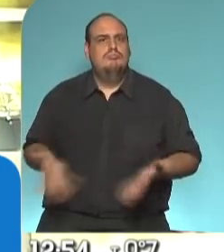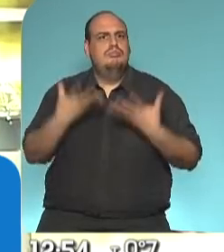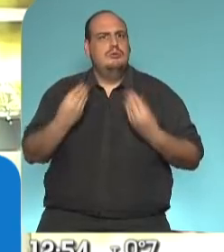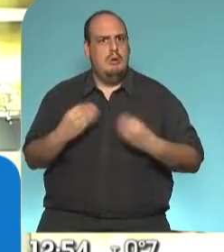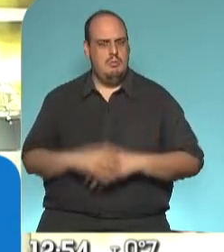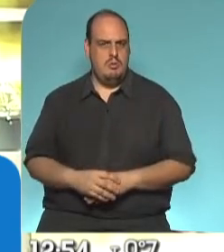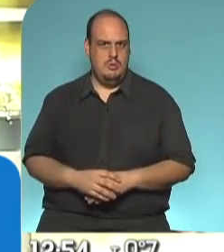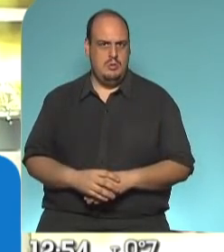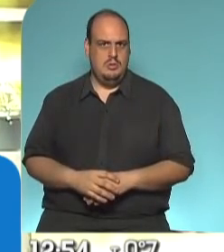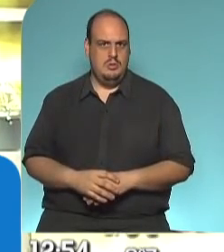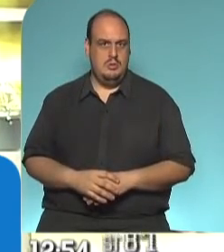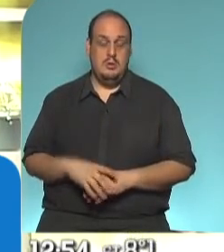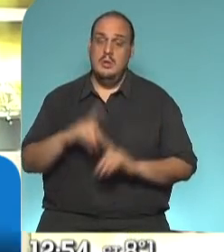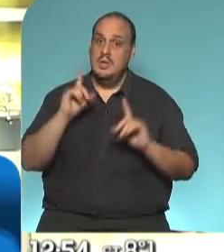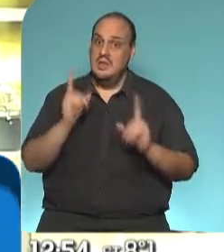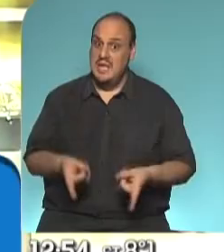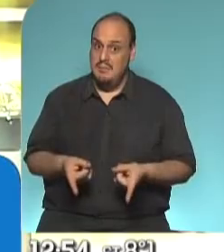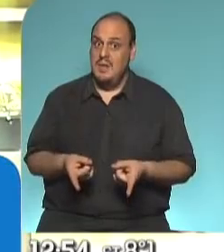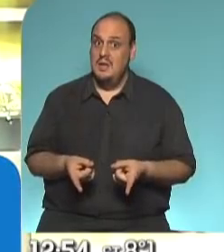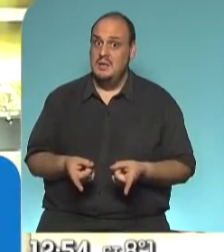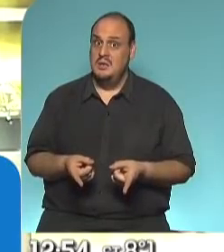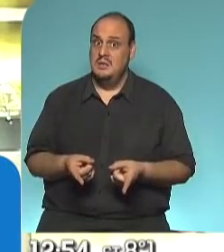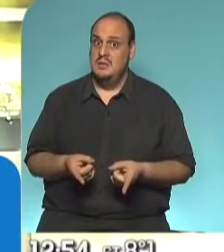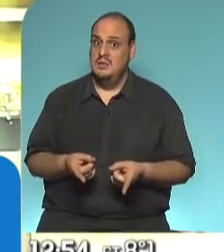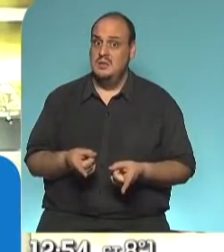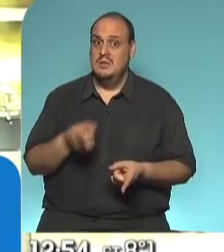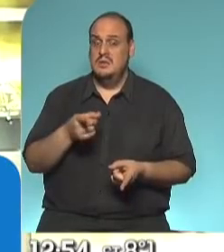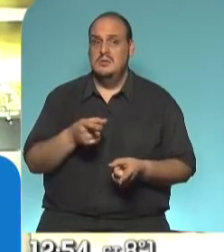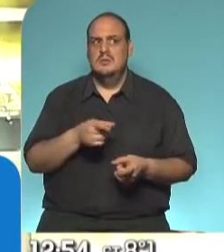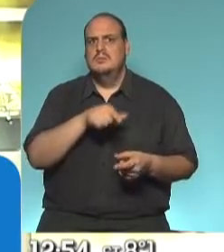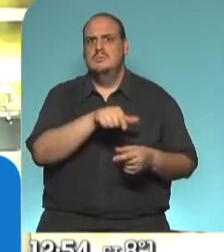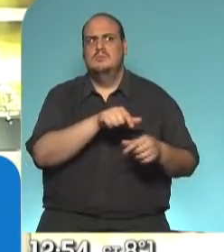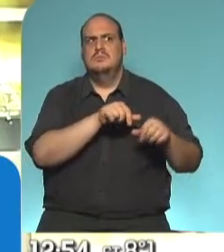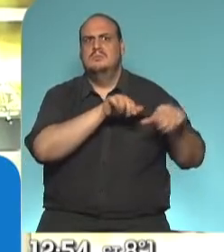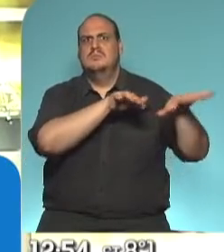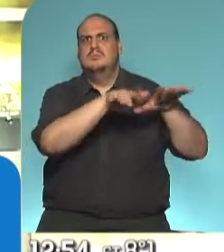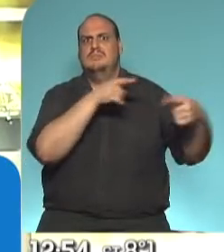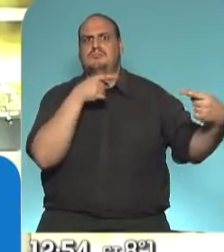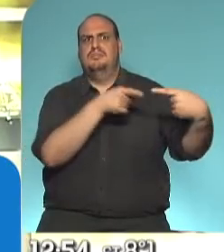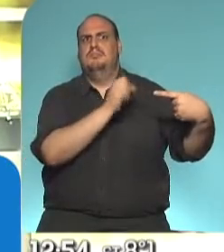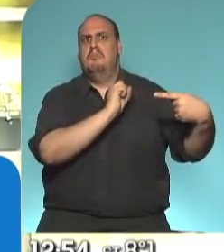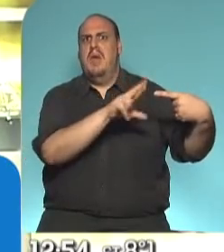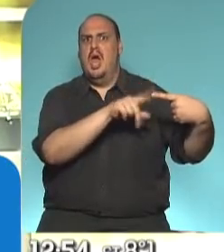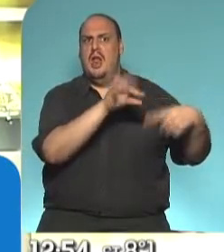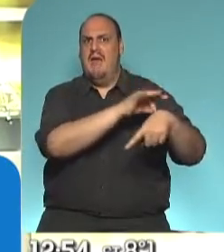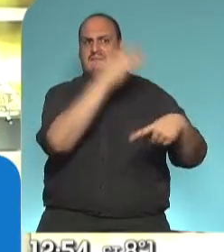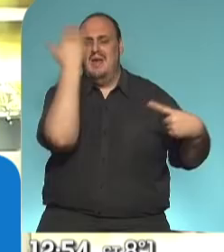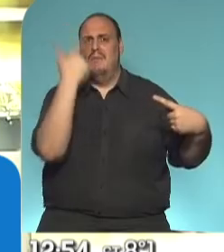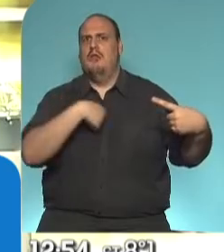Recordar que enfrentamos al peor de los monstruos, que es la enfermedad.